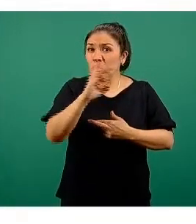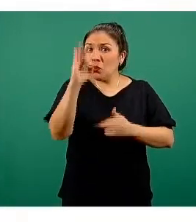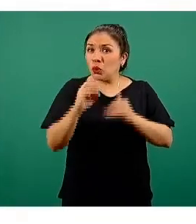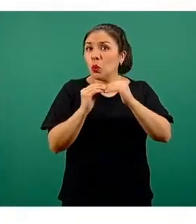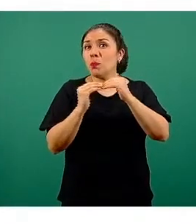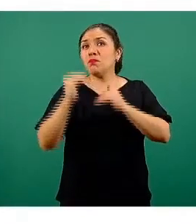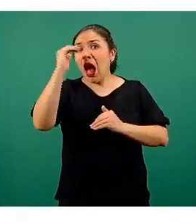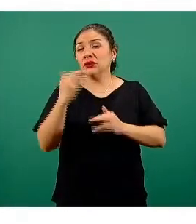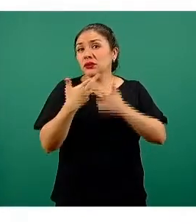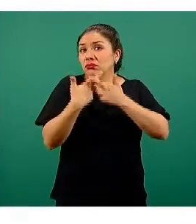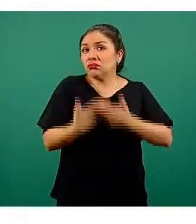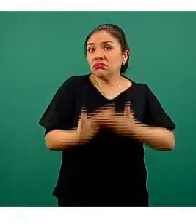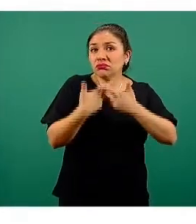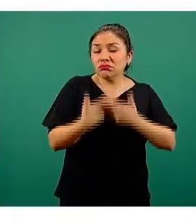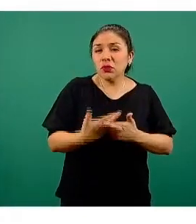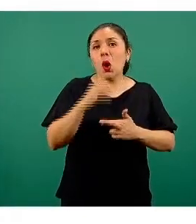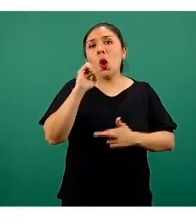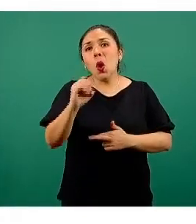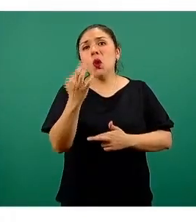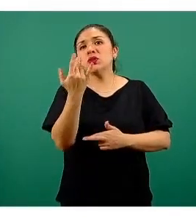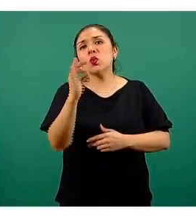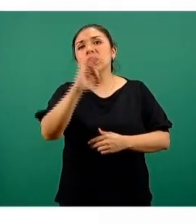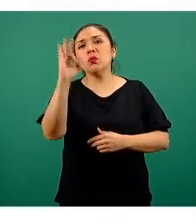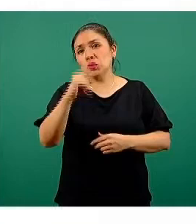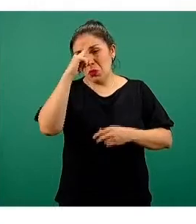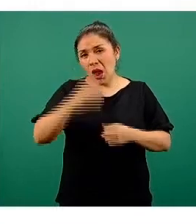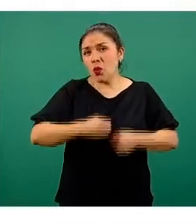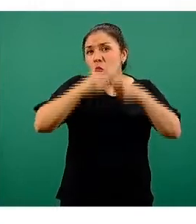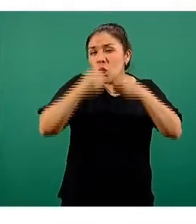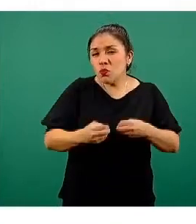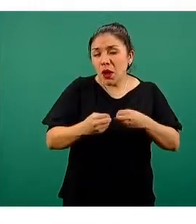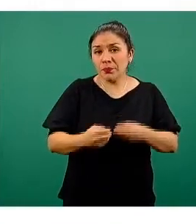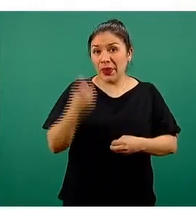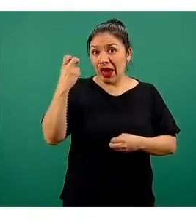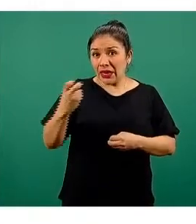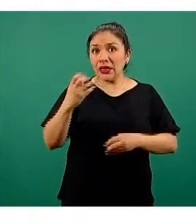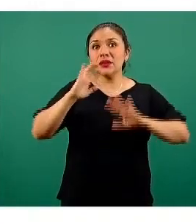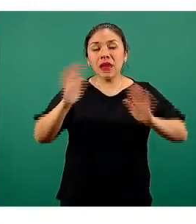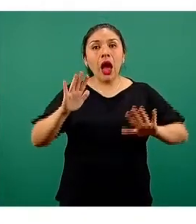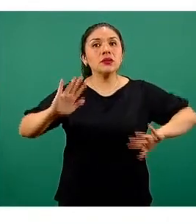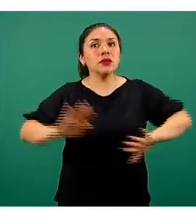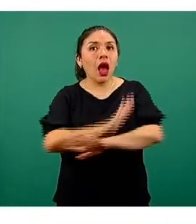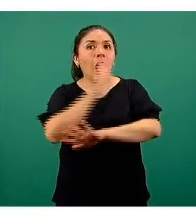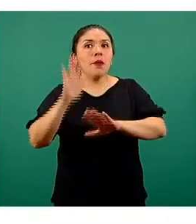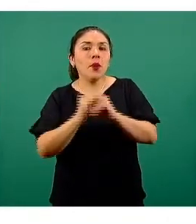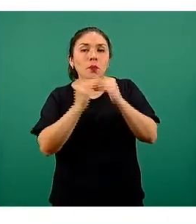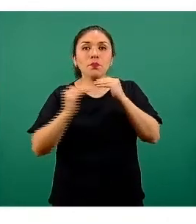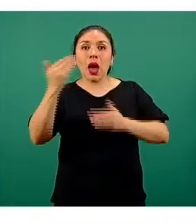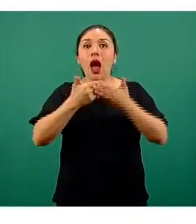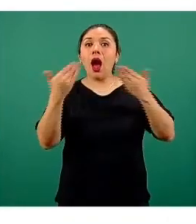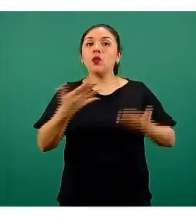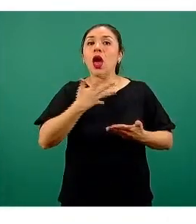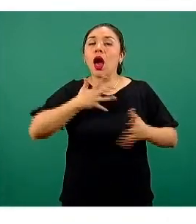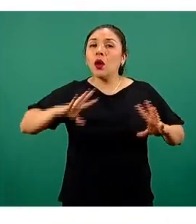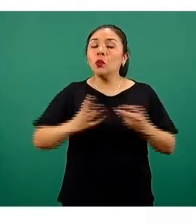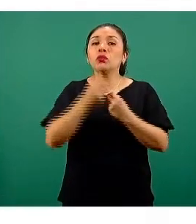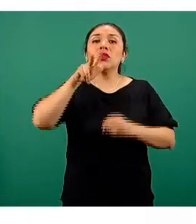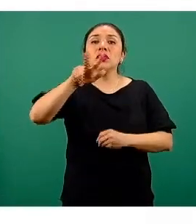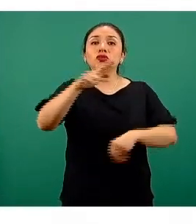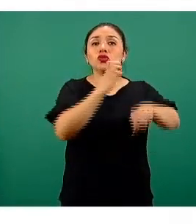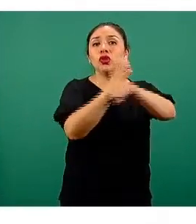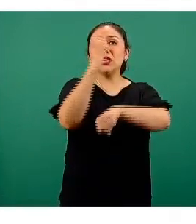de disponibilidad o 50% de ocupación. Este número se ha ido incrementando, ahora son 18 entidades, es decir que